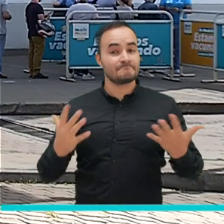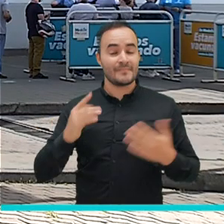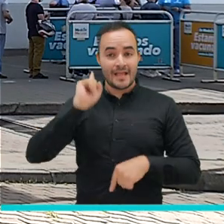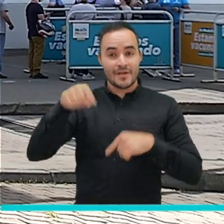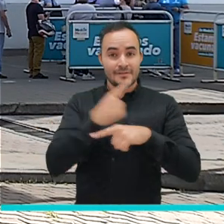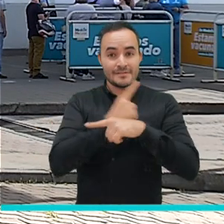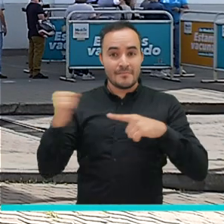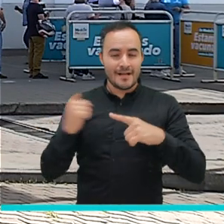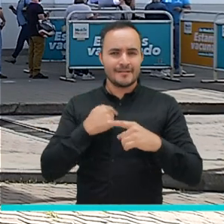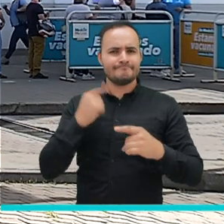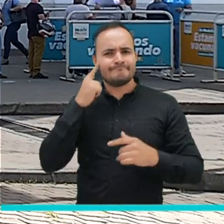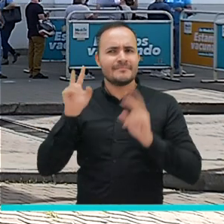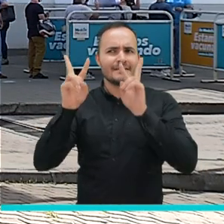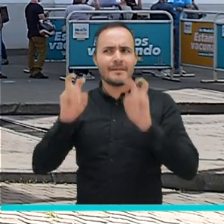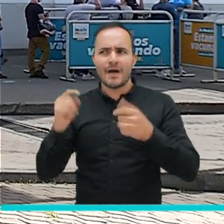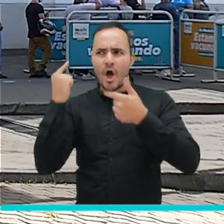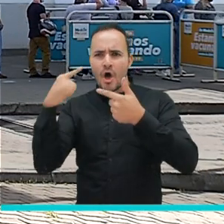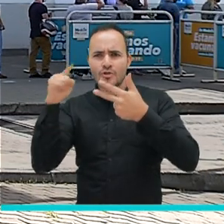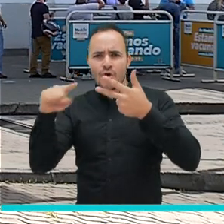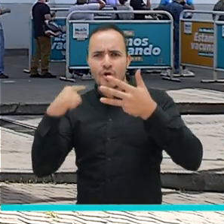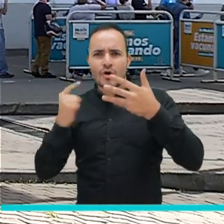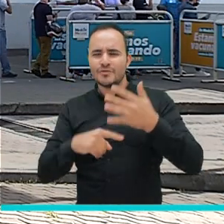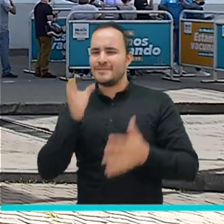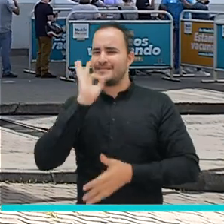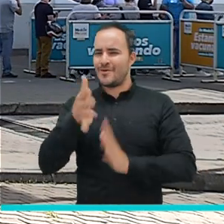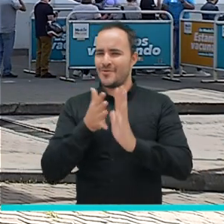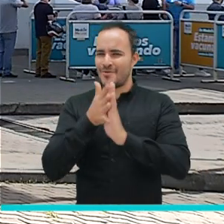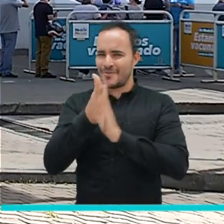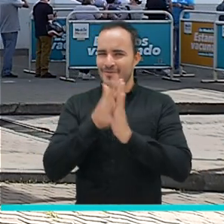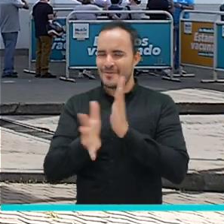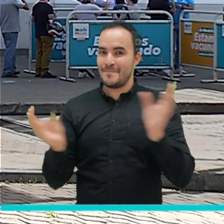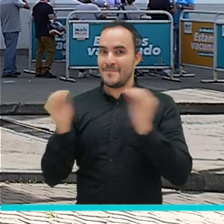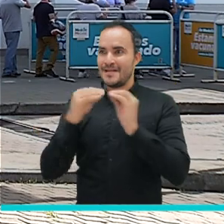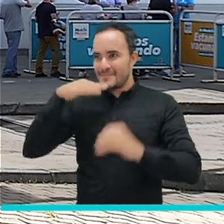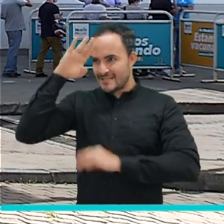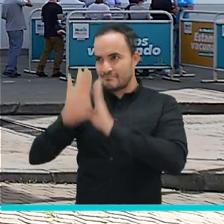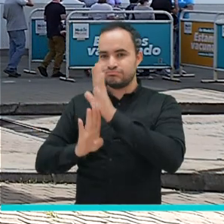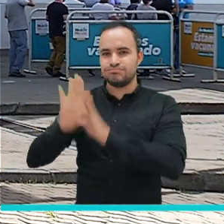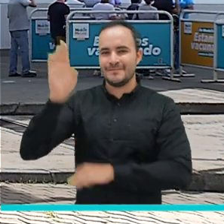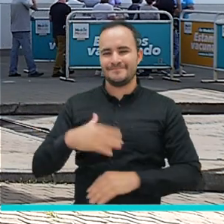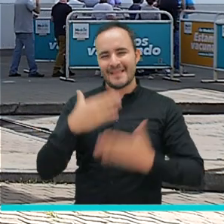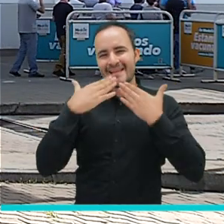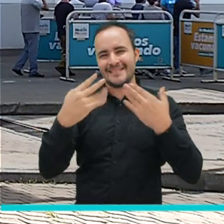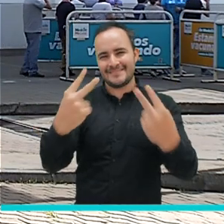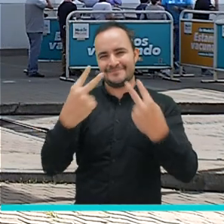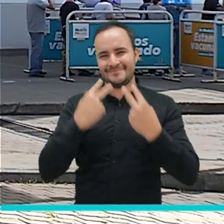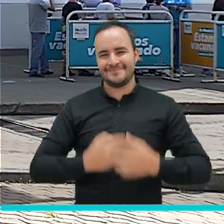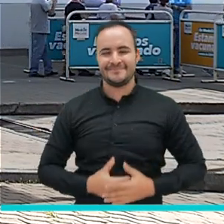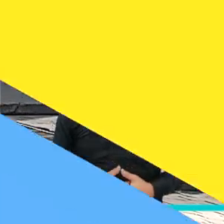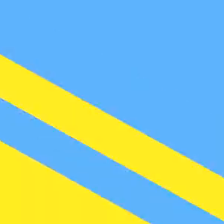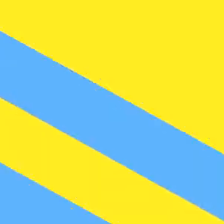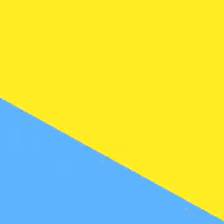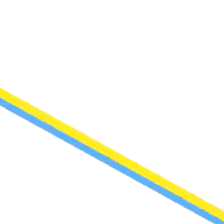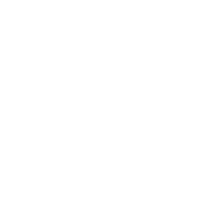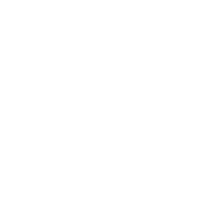La próxima semana en una nueva emisión, más historias de nuestra Medellín Futuro. Gracias por acompañarnos.